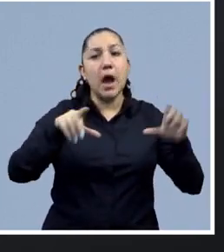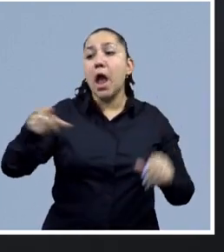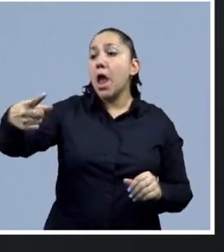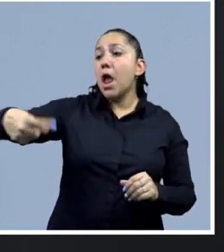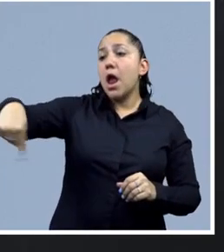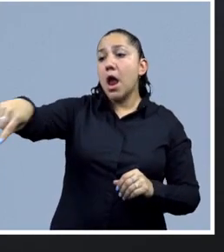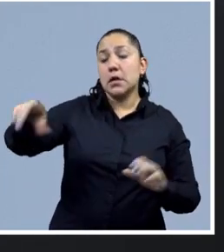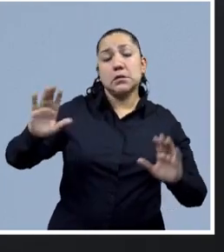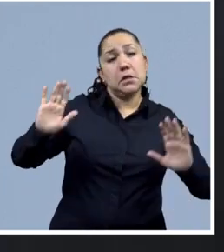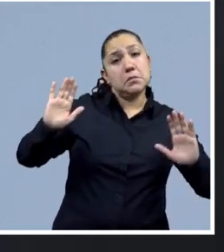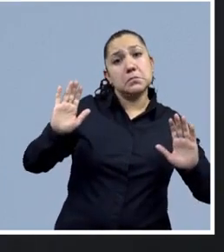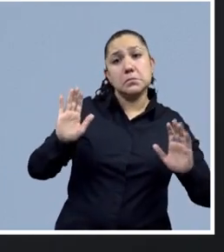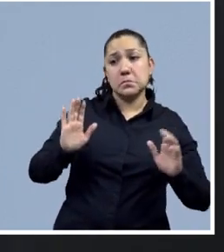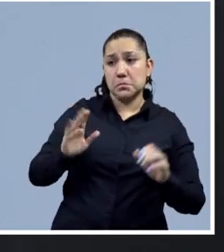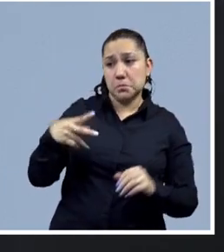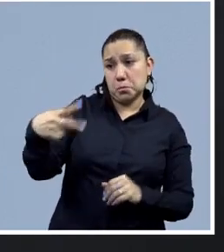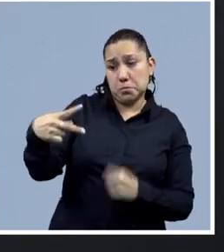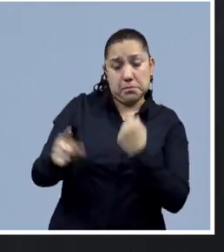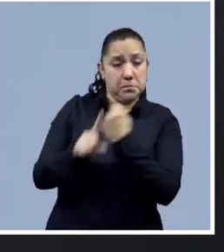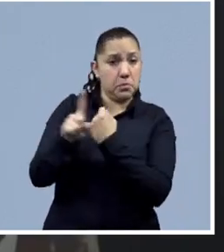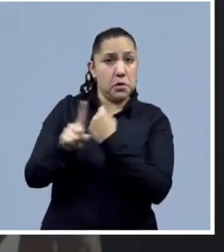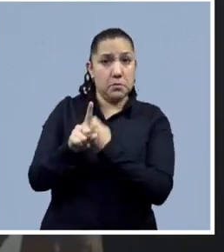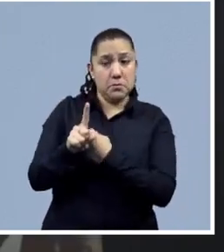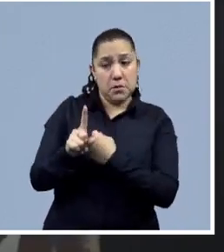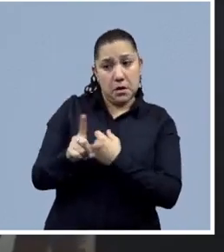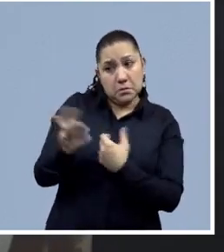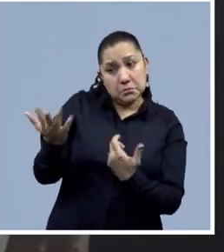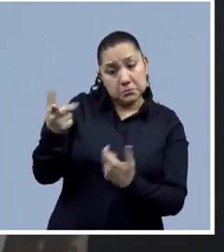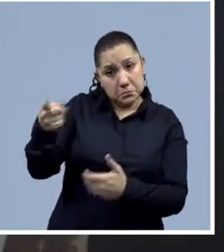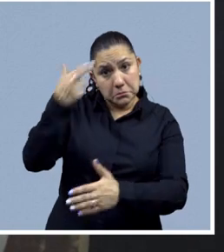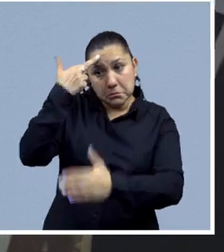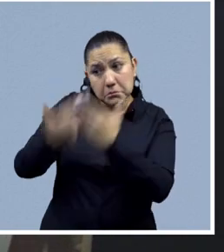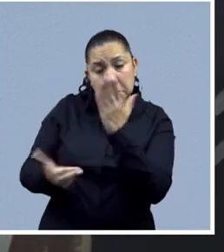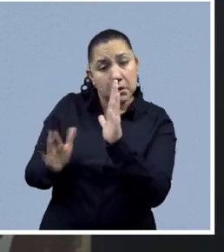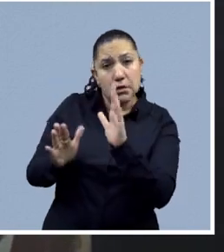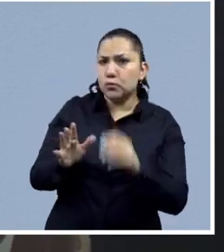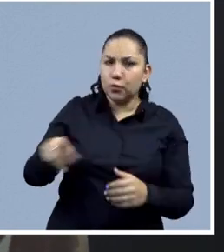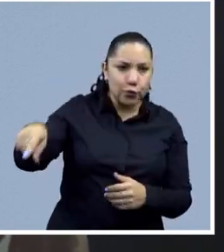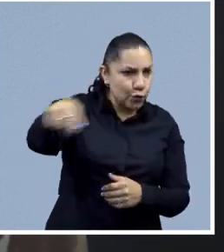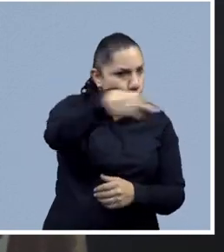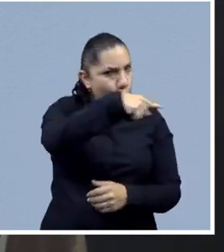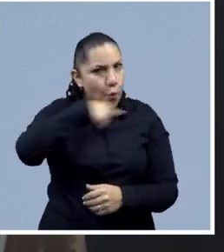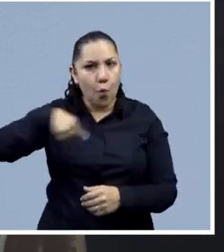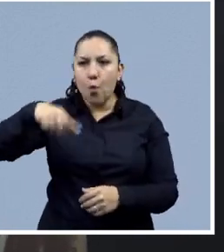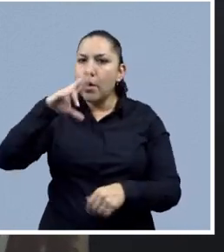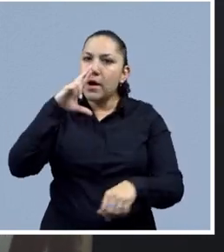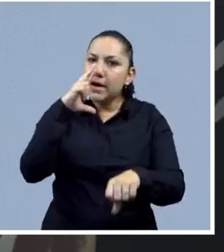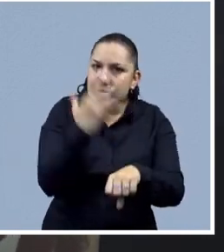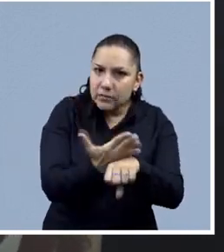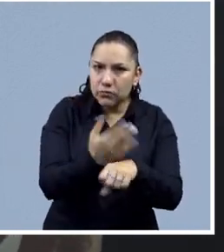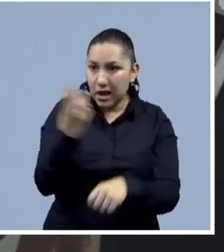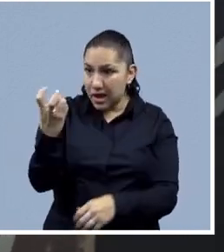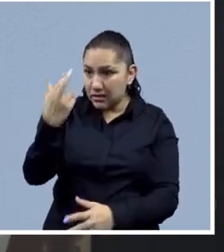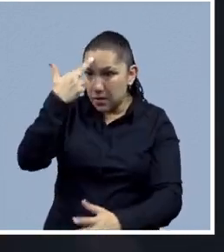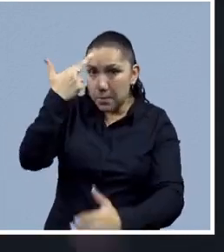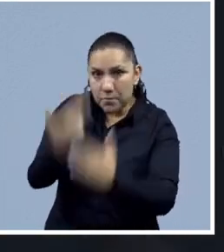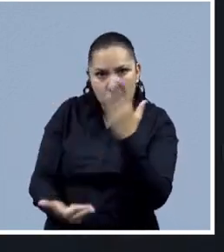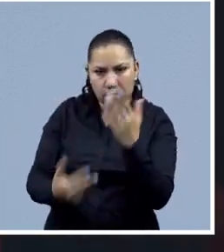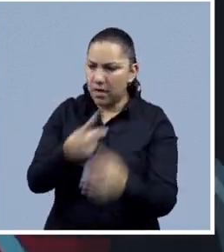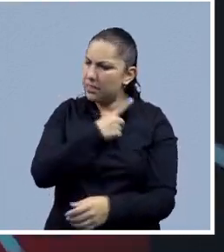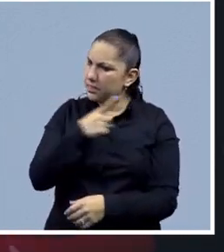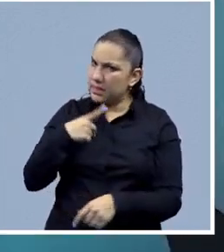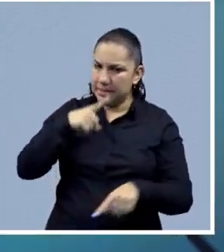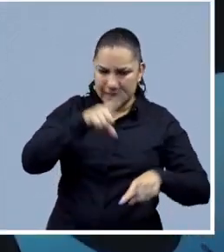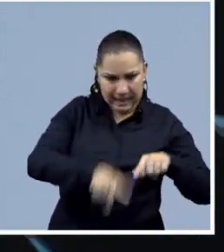más sean unos u otros, todos tenemos un compromiso de evitar que este tipo de violencia se sigan dando